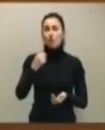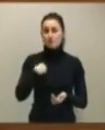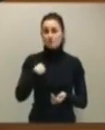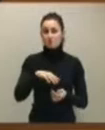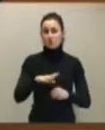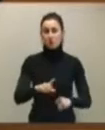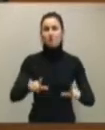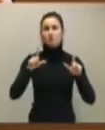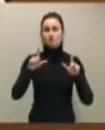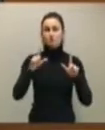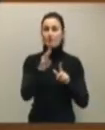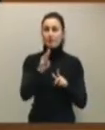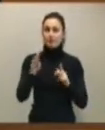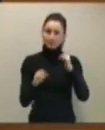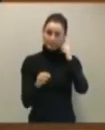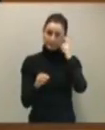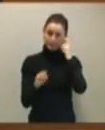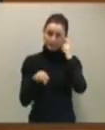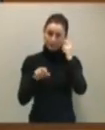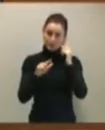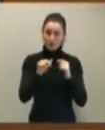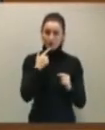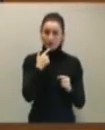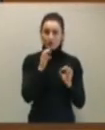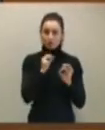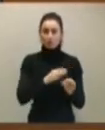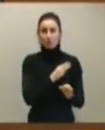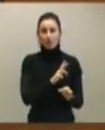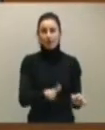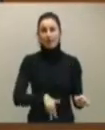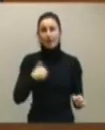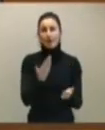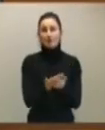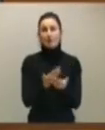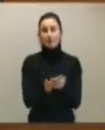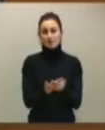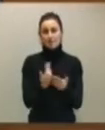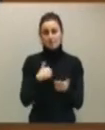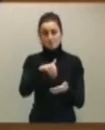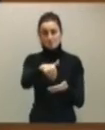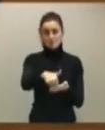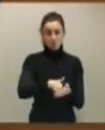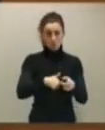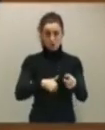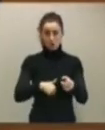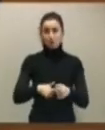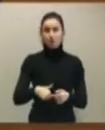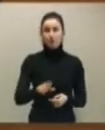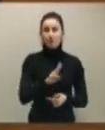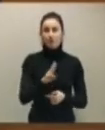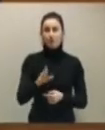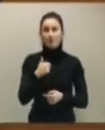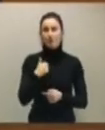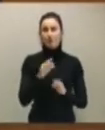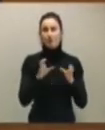que dice recientemente… Noel Zapico adjuntó a la procuradora general a la propuesta del Partido Popular, es decir, ustedes lo propusieron. El partido